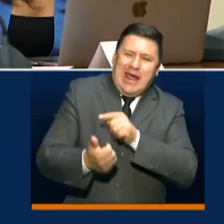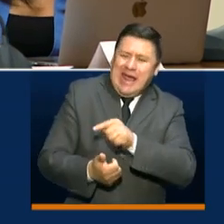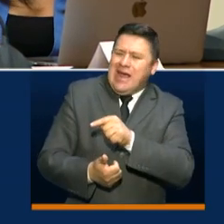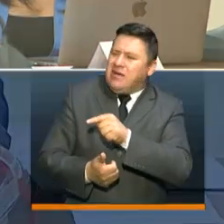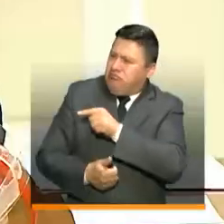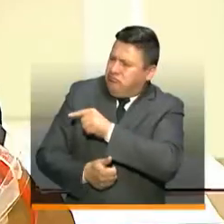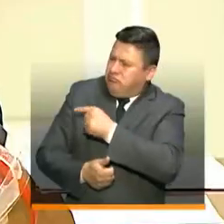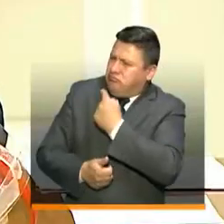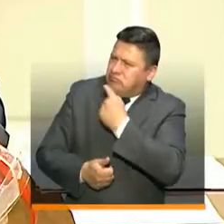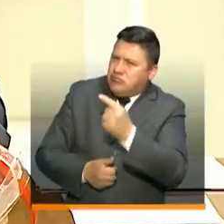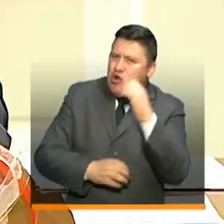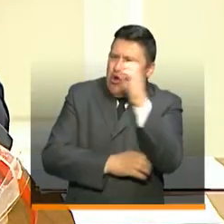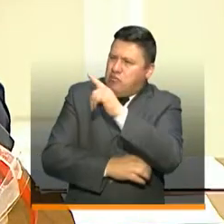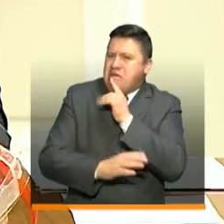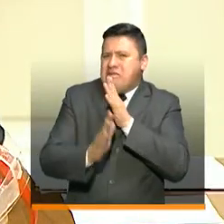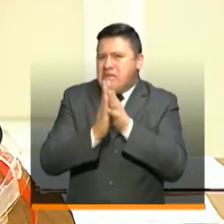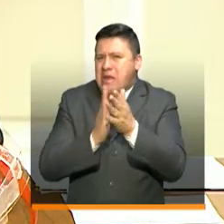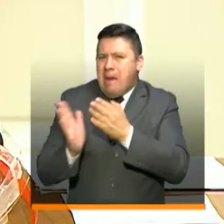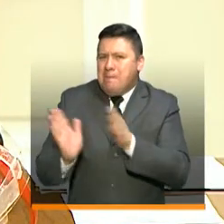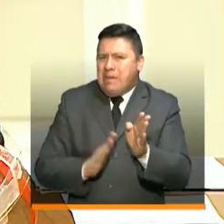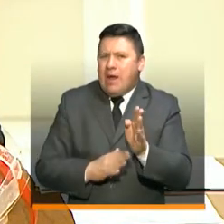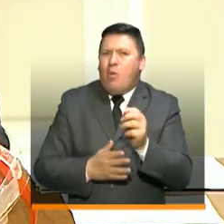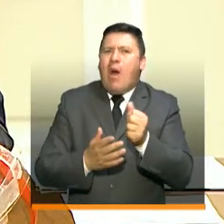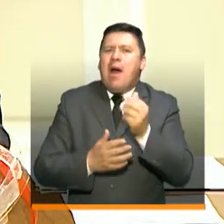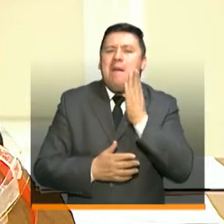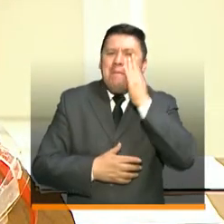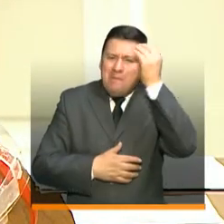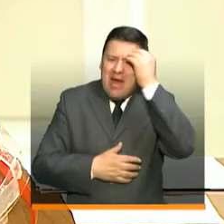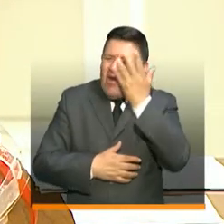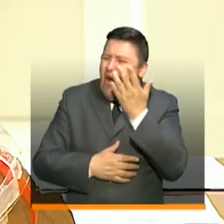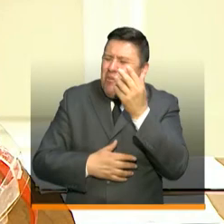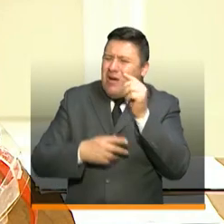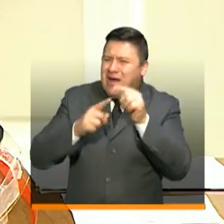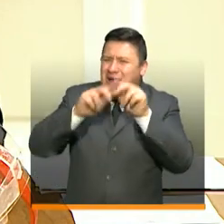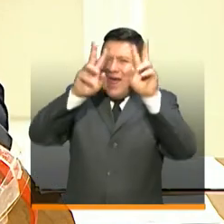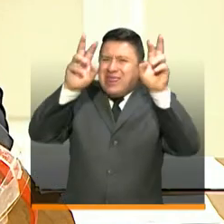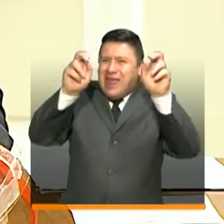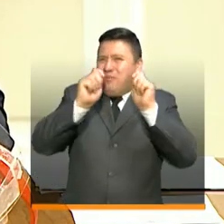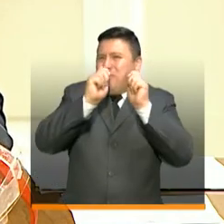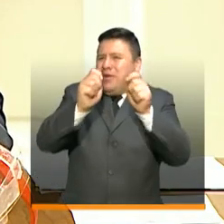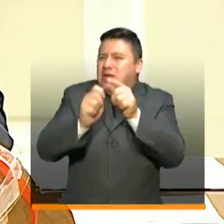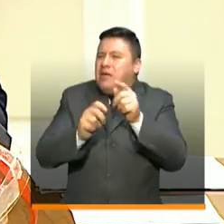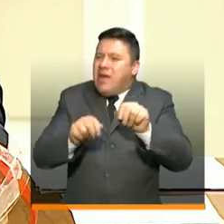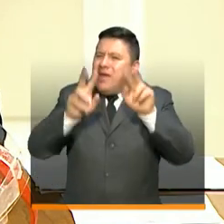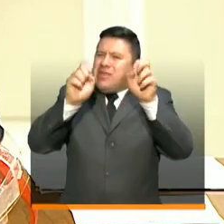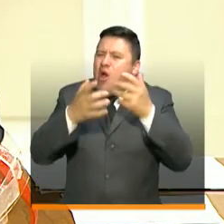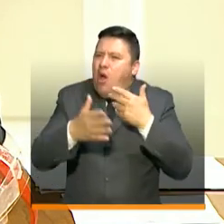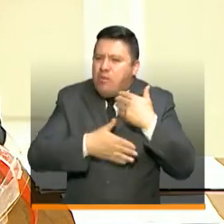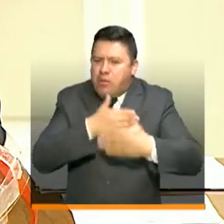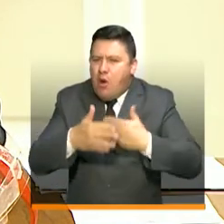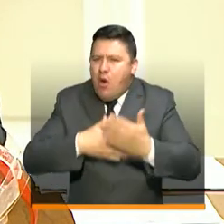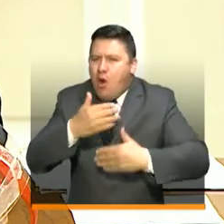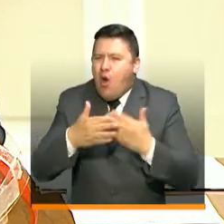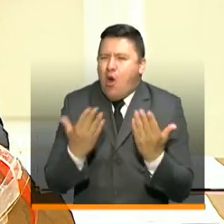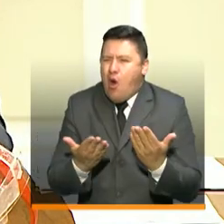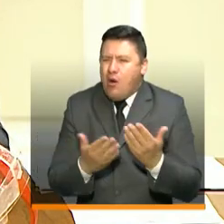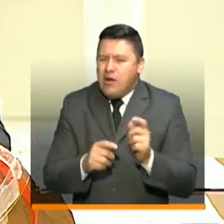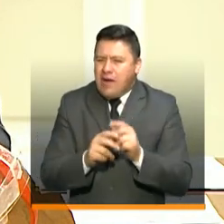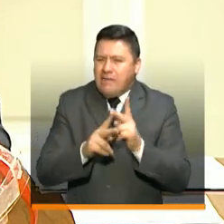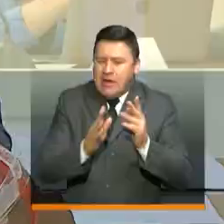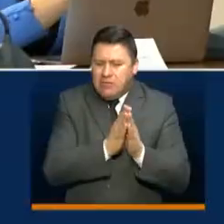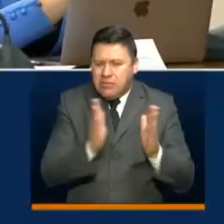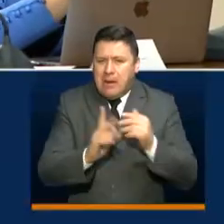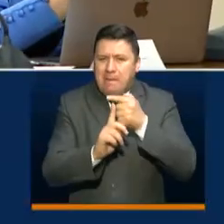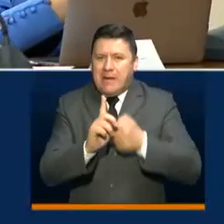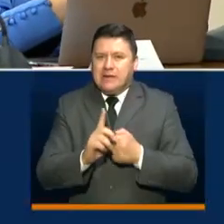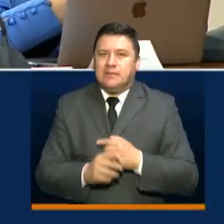usted le habló a los colombianos de ese plan padrín. ¿Por qué no nos cuenta también en este tema cómo hemos avanzado a lo largo de este